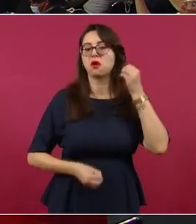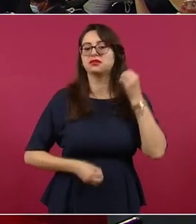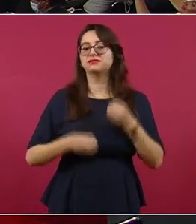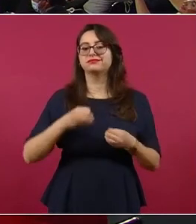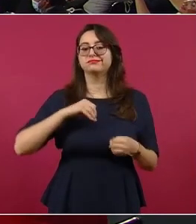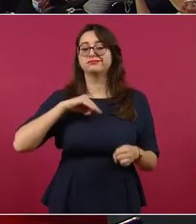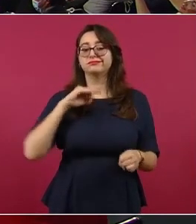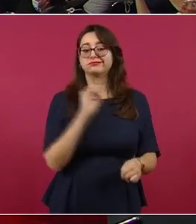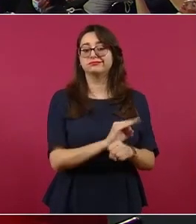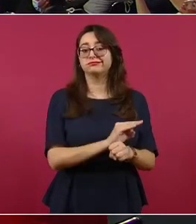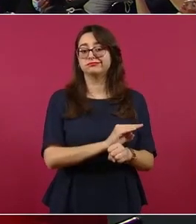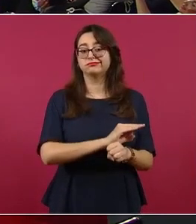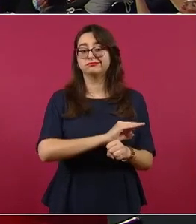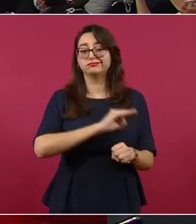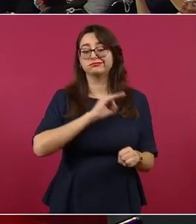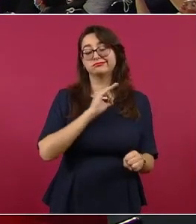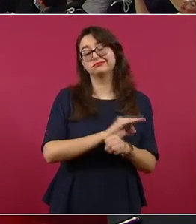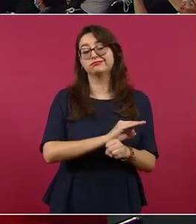ese es el Poder Judicial.